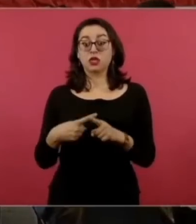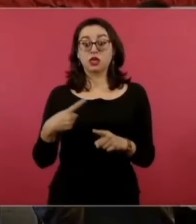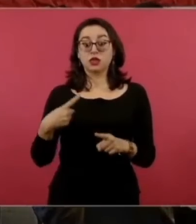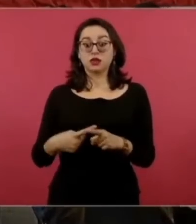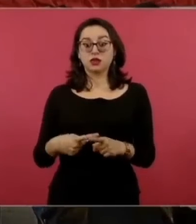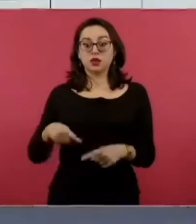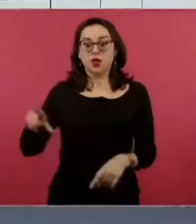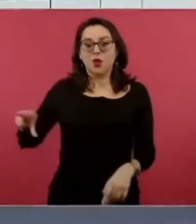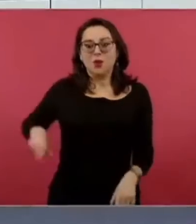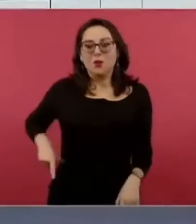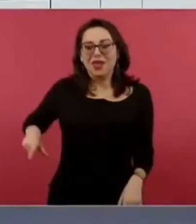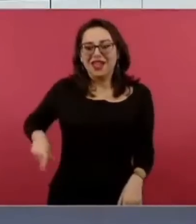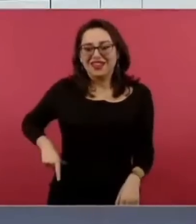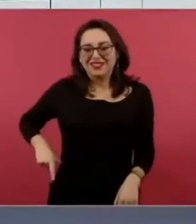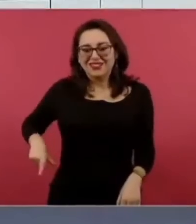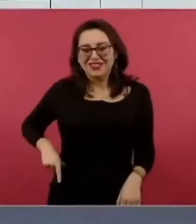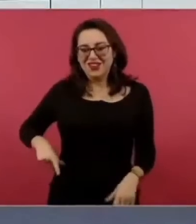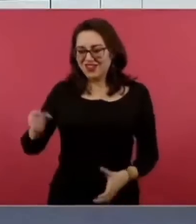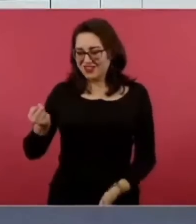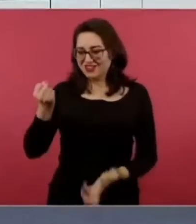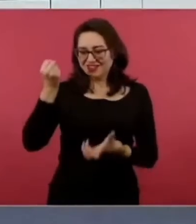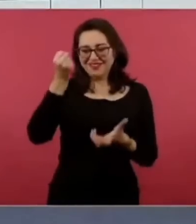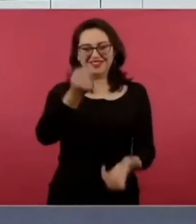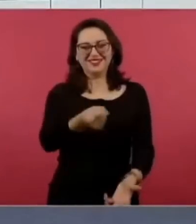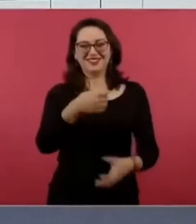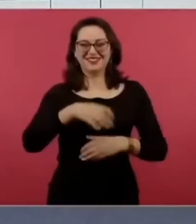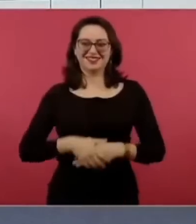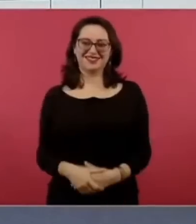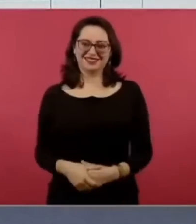eran negocios redondos